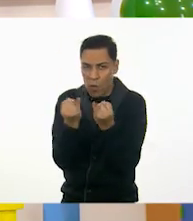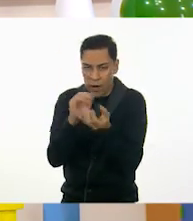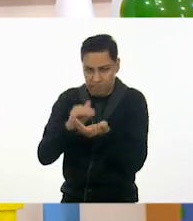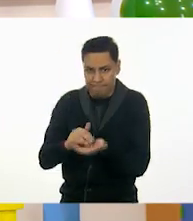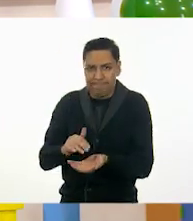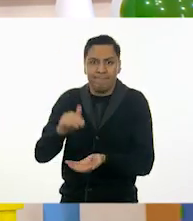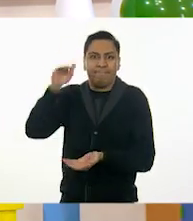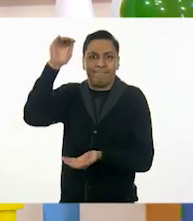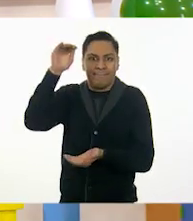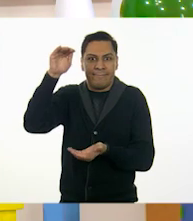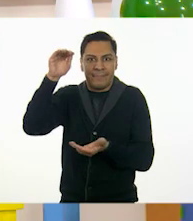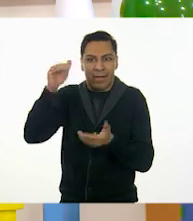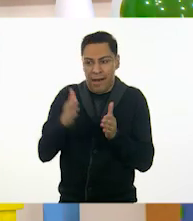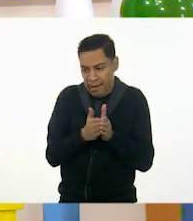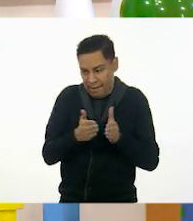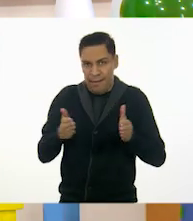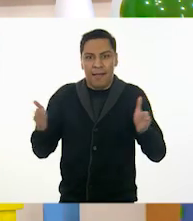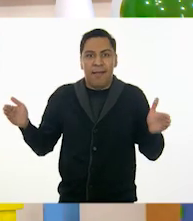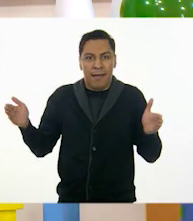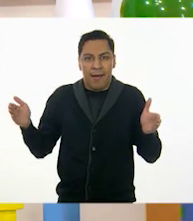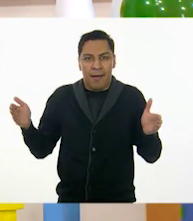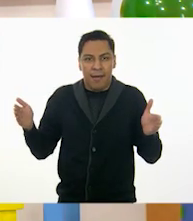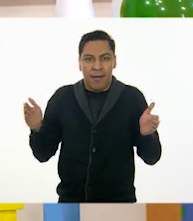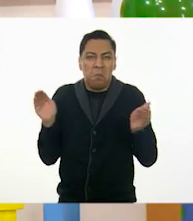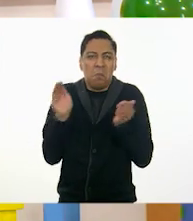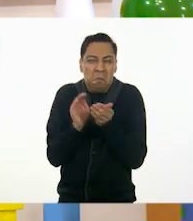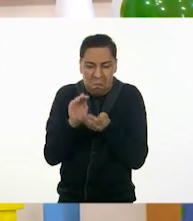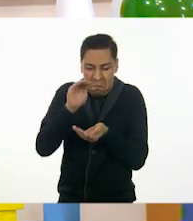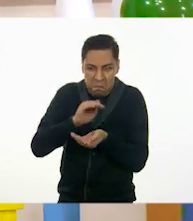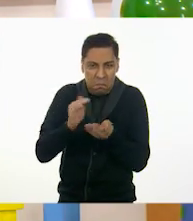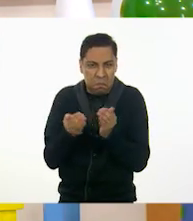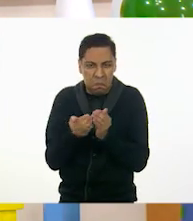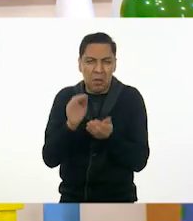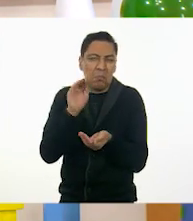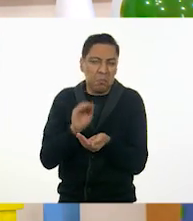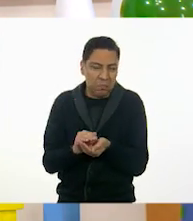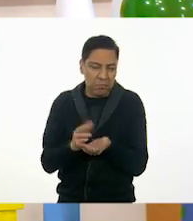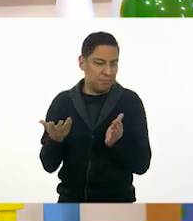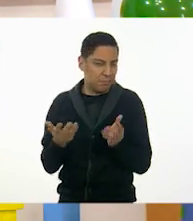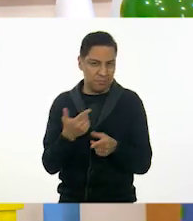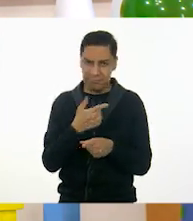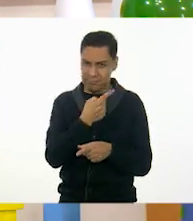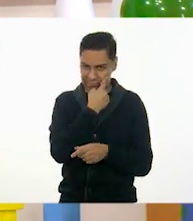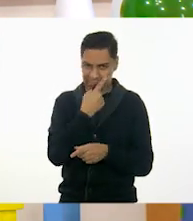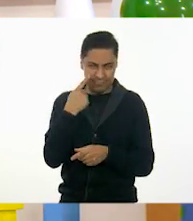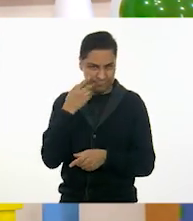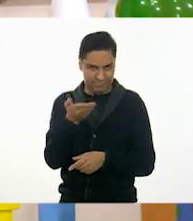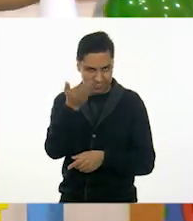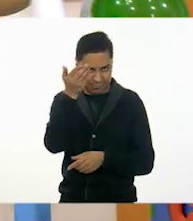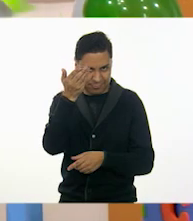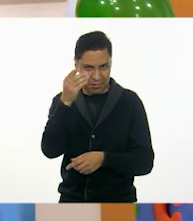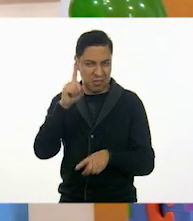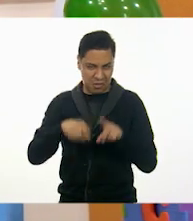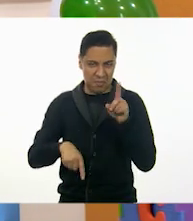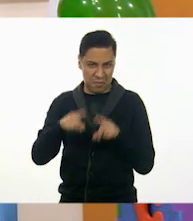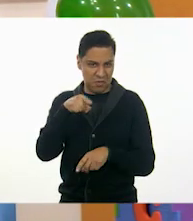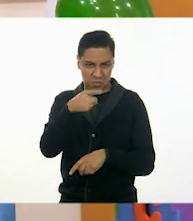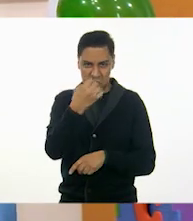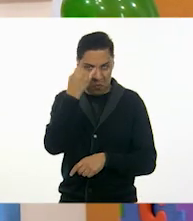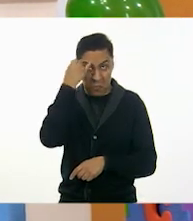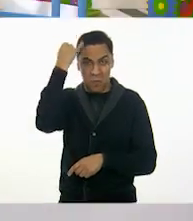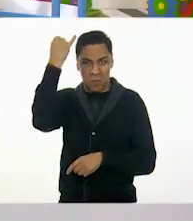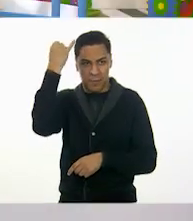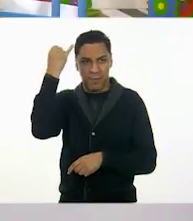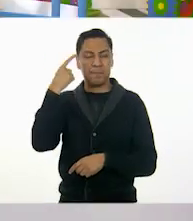grandes, largas, cortas o pequeñitas. Muy bien. Listo. Y lo vamos a poner acá